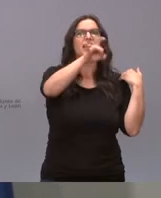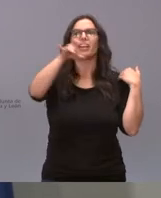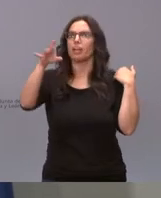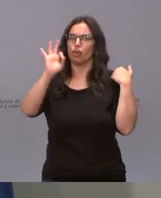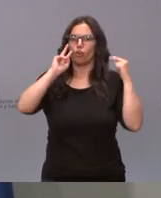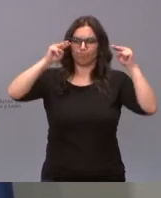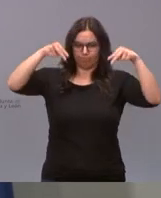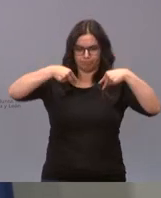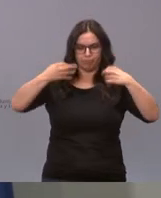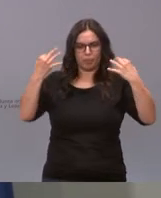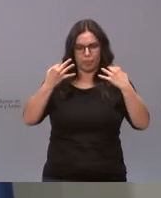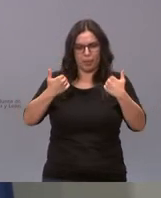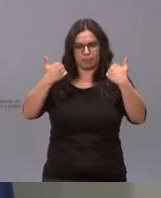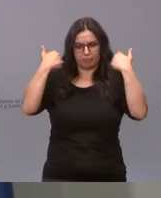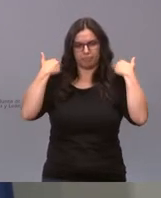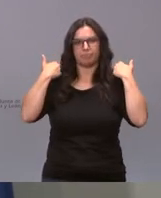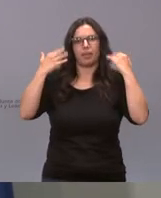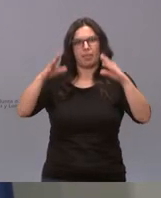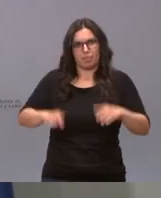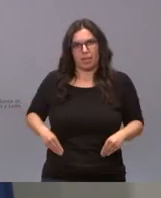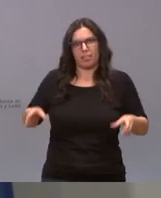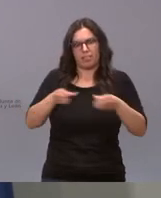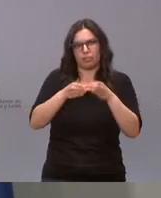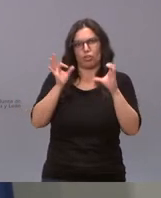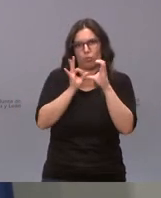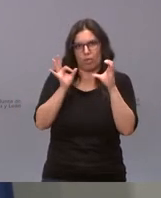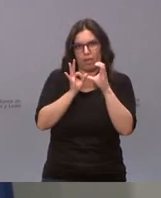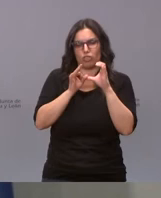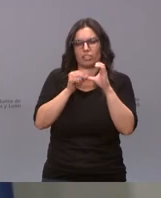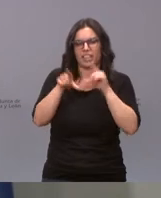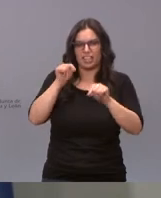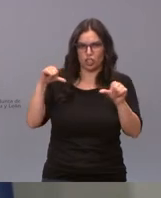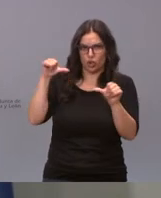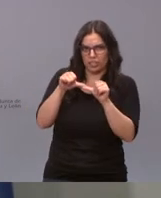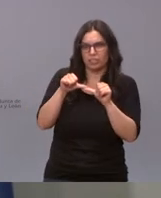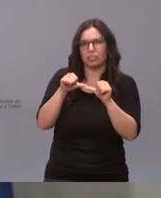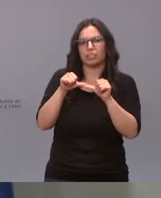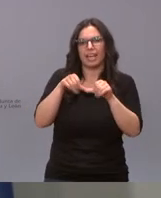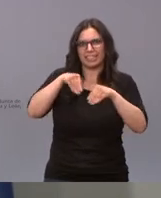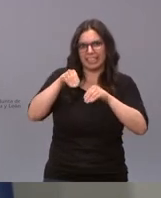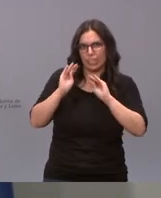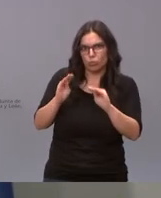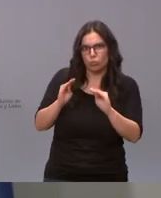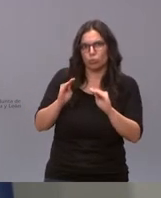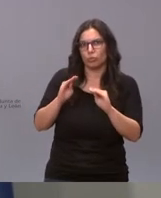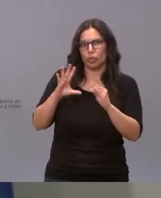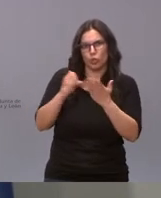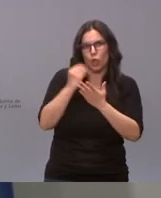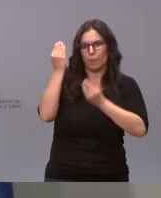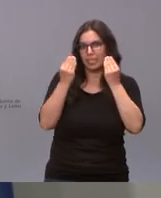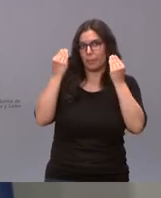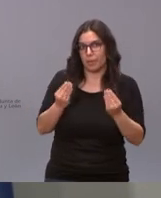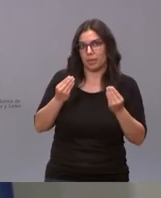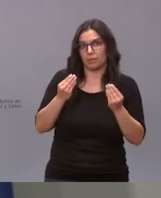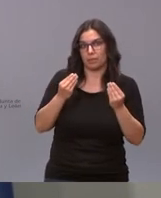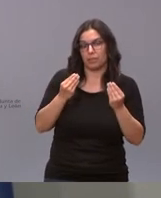es asumir sus responsabilidades sobre sus decisiones sobre sus tomas de decisiones sobre sus estrategias y lo que no